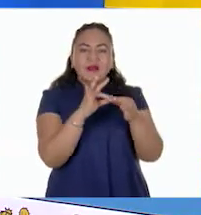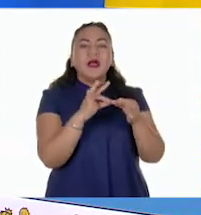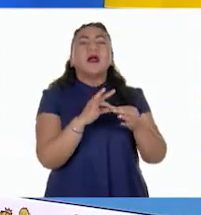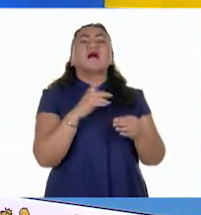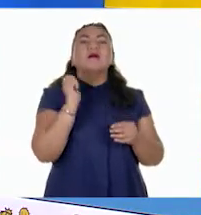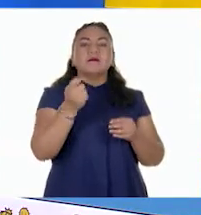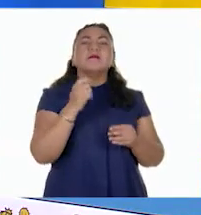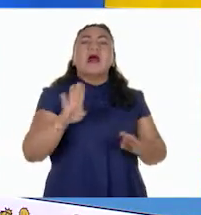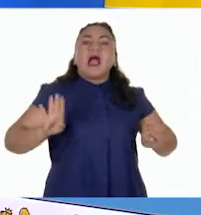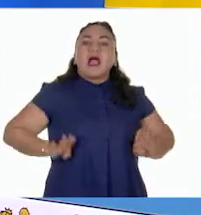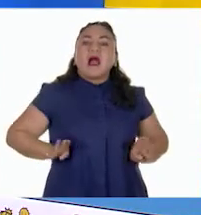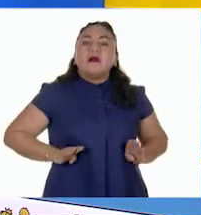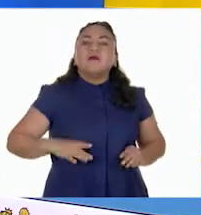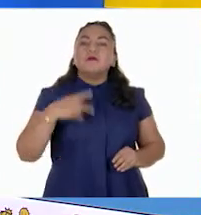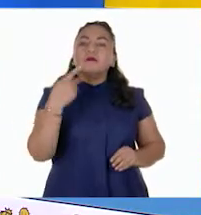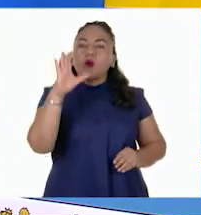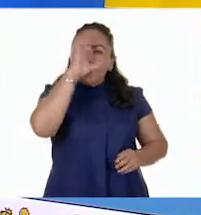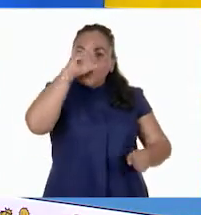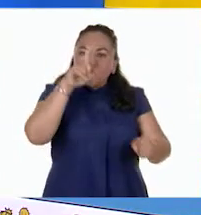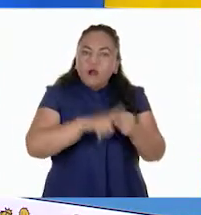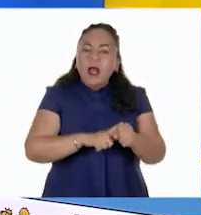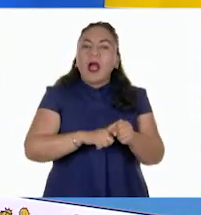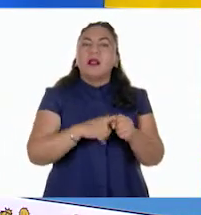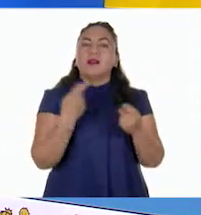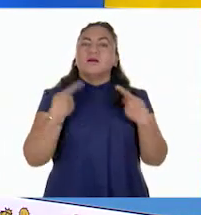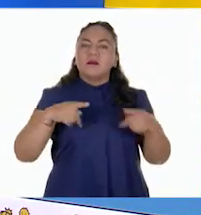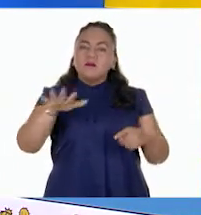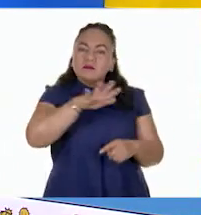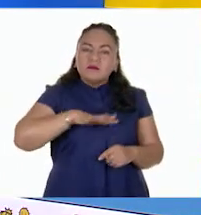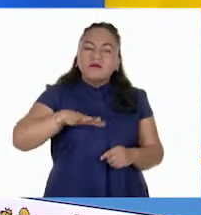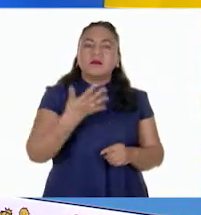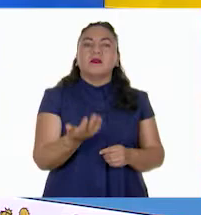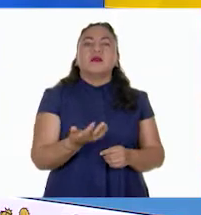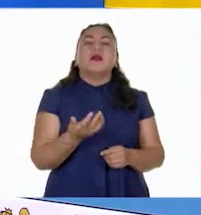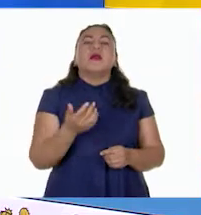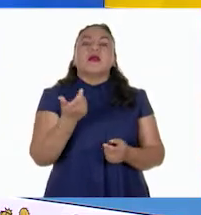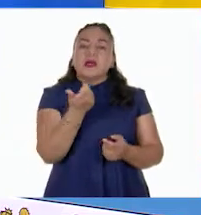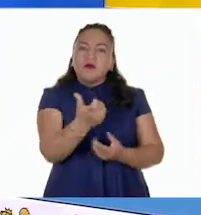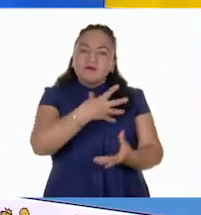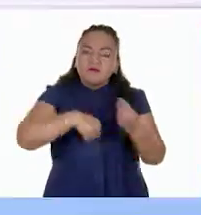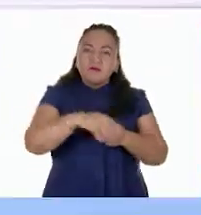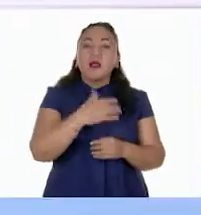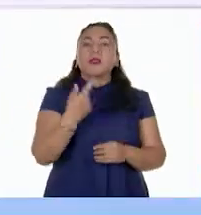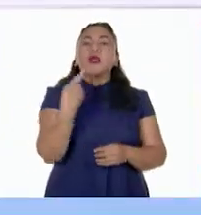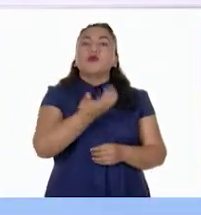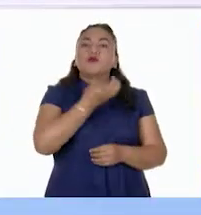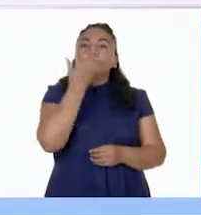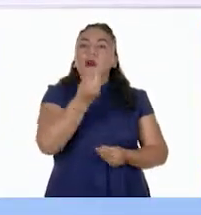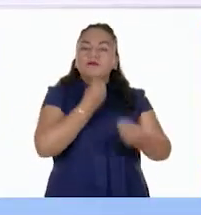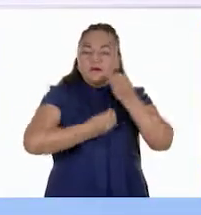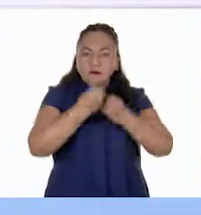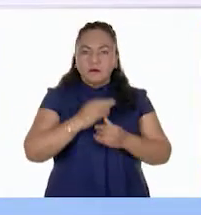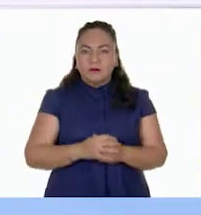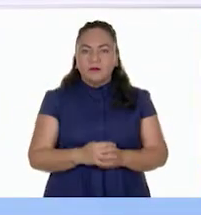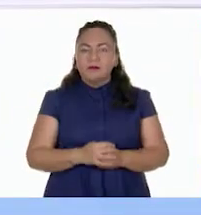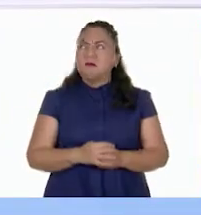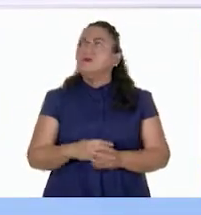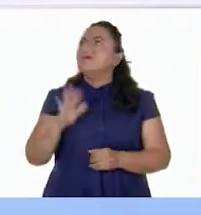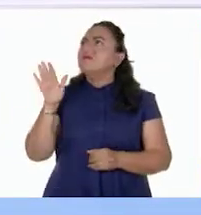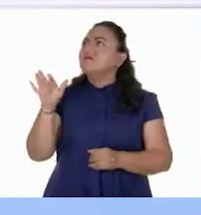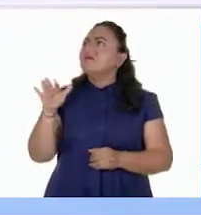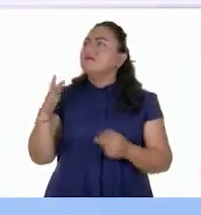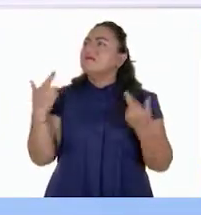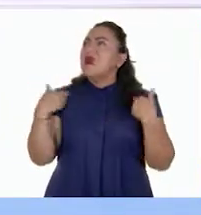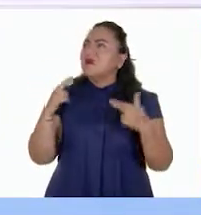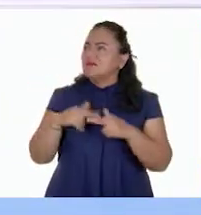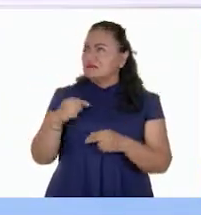socioeconómicas y culturales así como las tradiciones alimentarias. Ah, maestro. Me